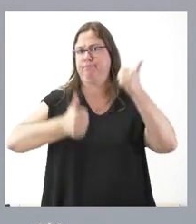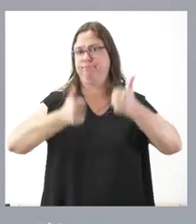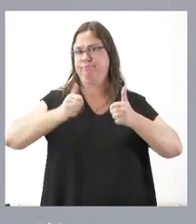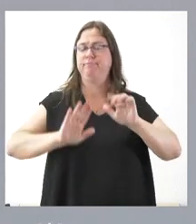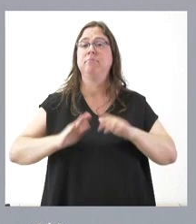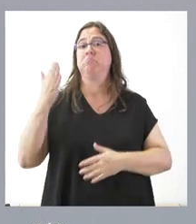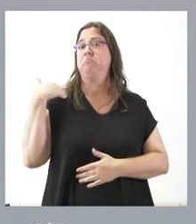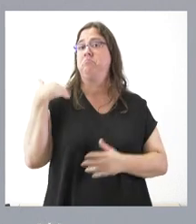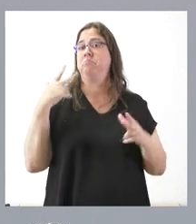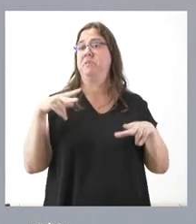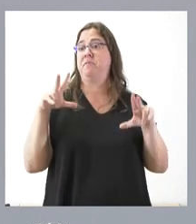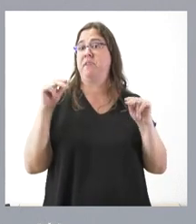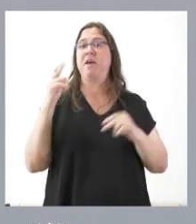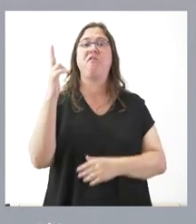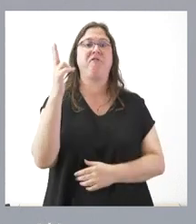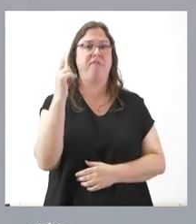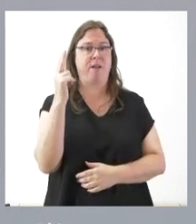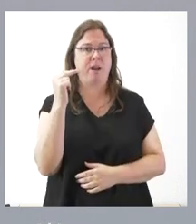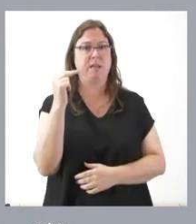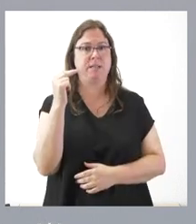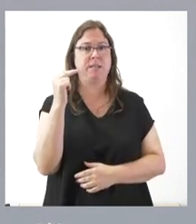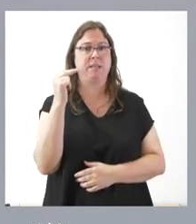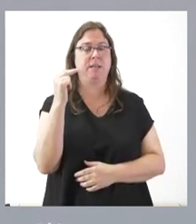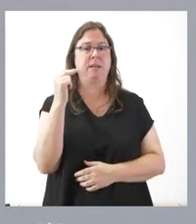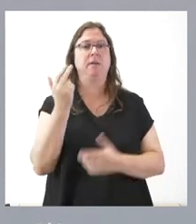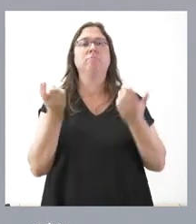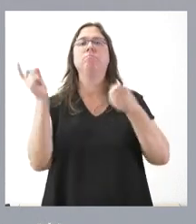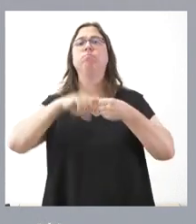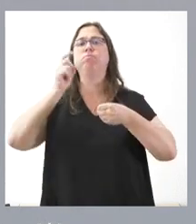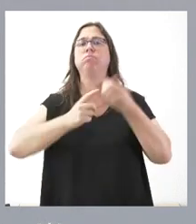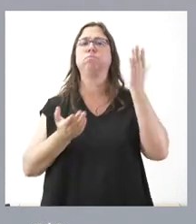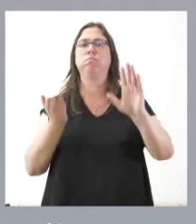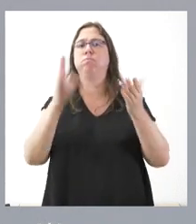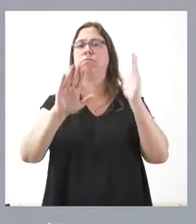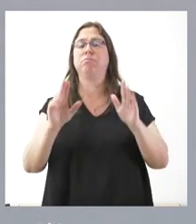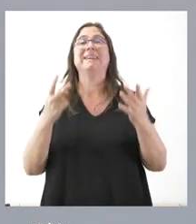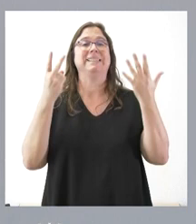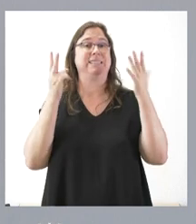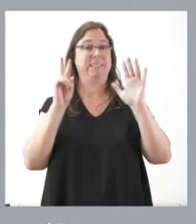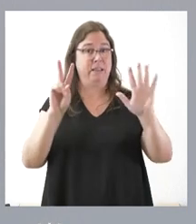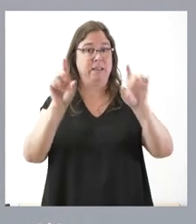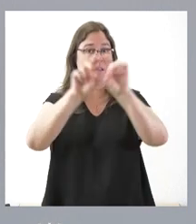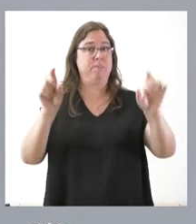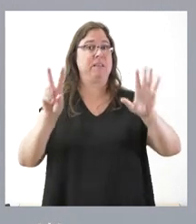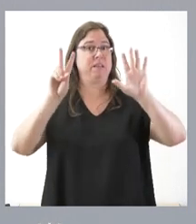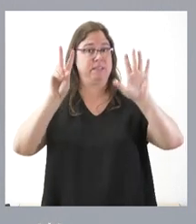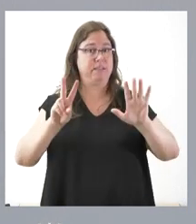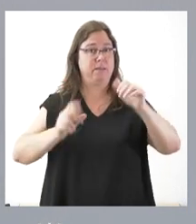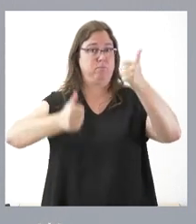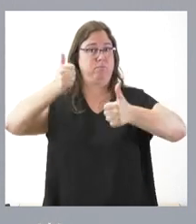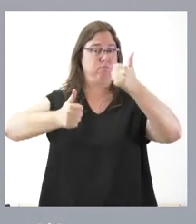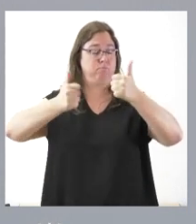finalizó el viernes, se han presentado siete empresas, hemos dado